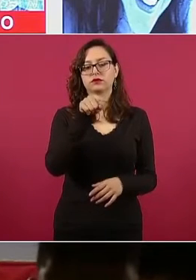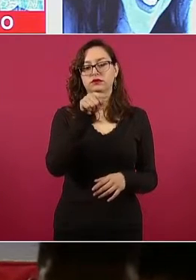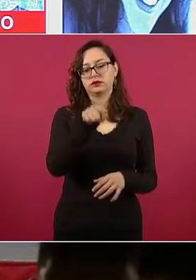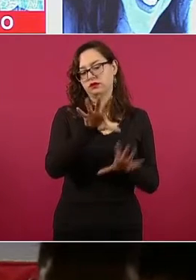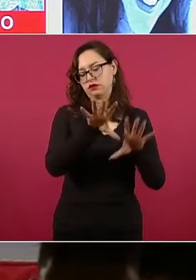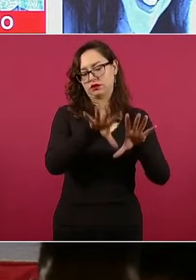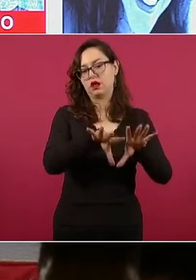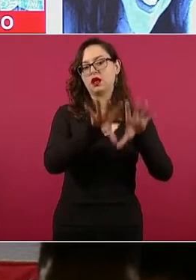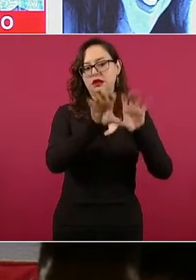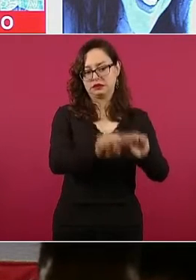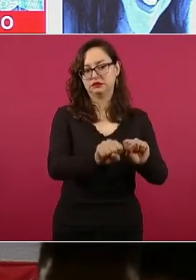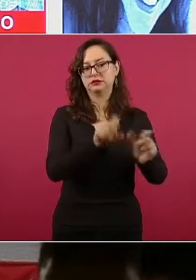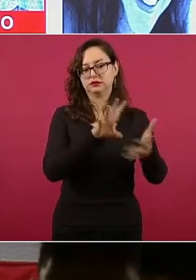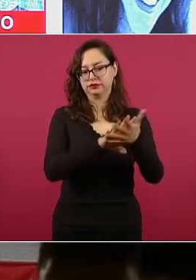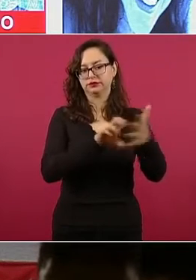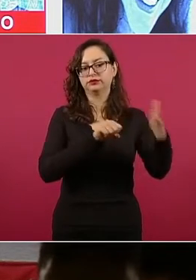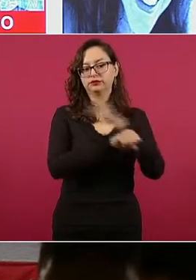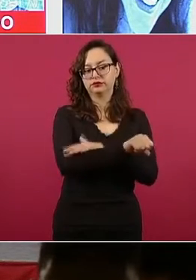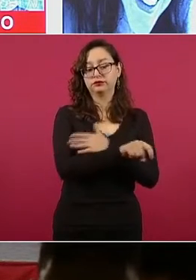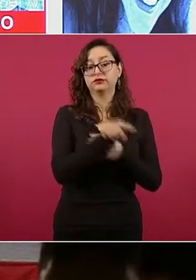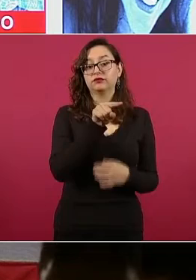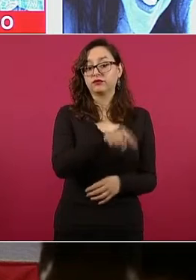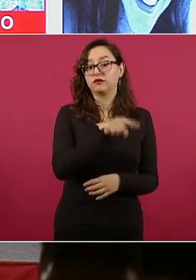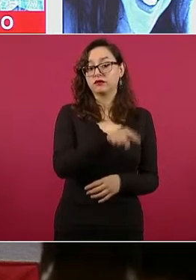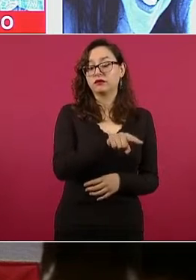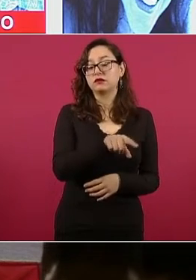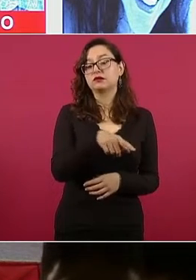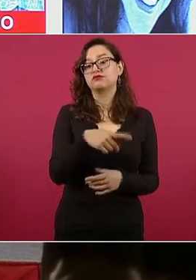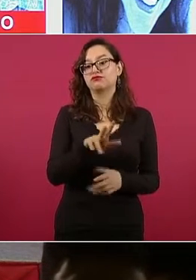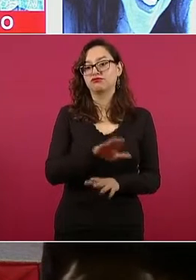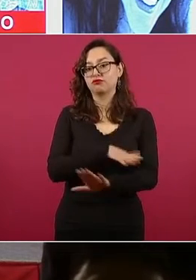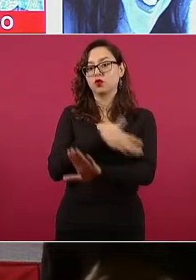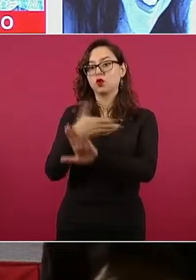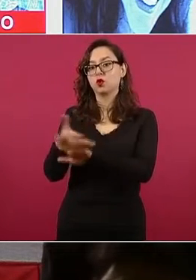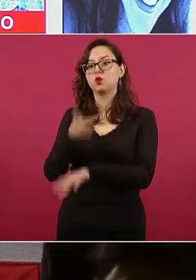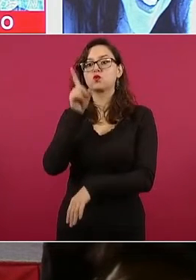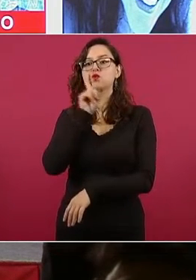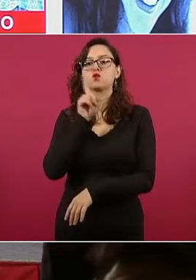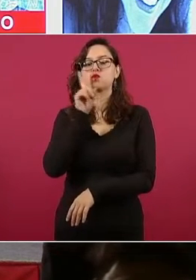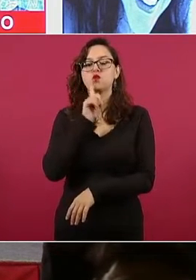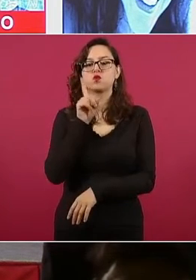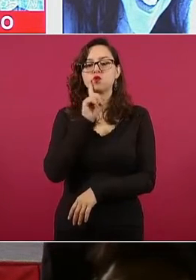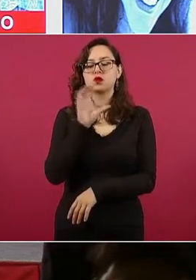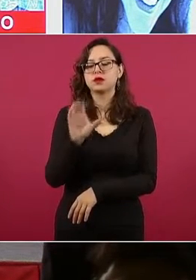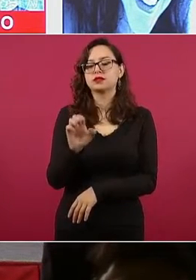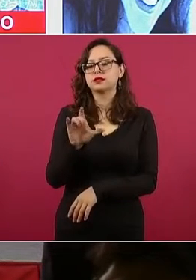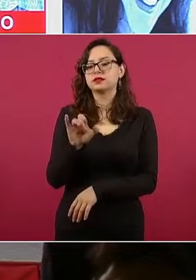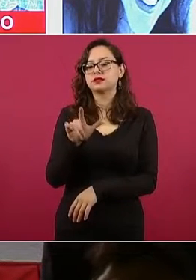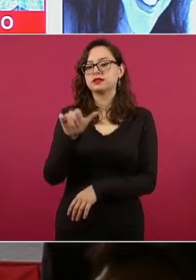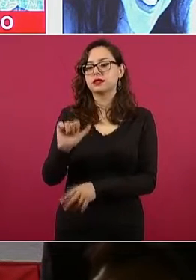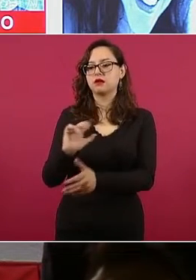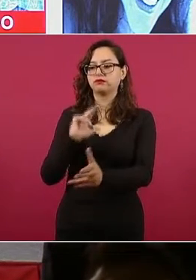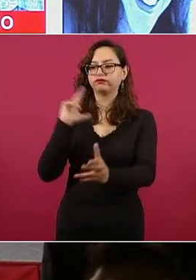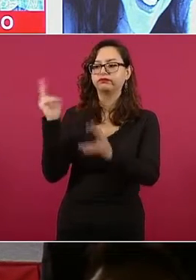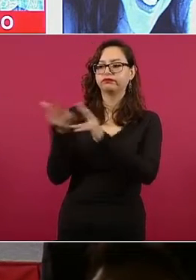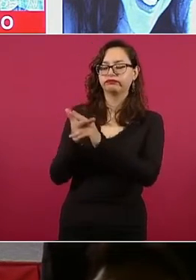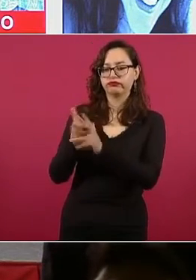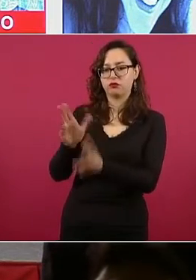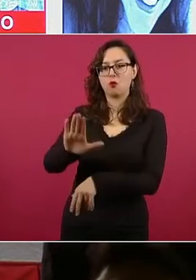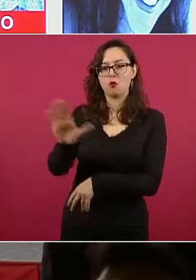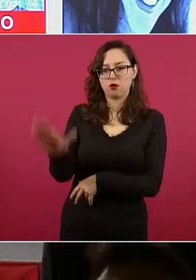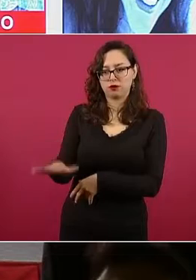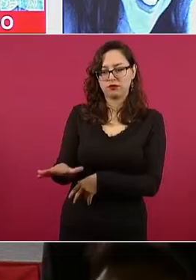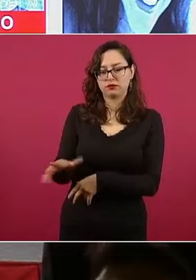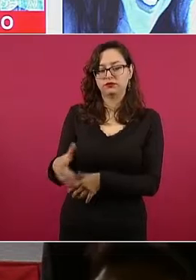feminicidio de Cecilia Monzón, ocurrido en Puebla. Con esta detención que se llevó a cabo en el